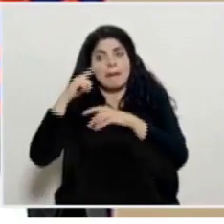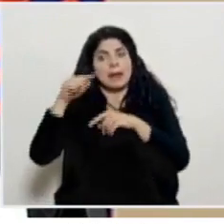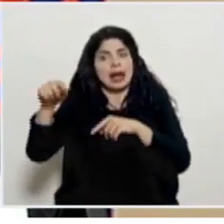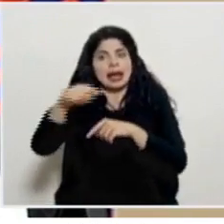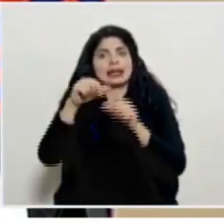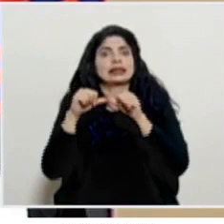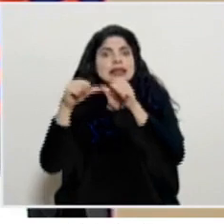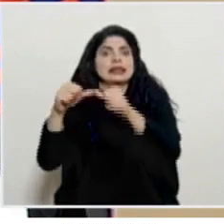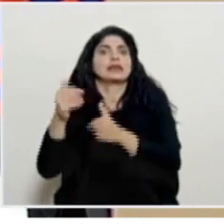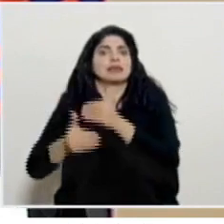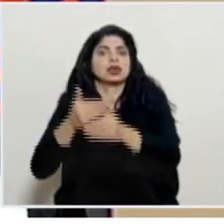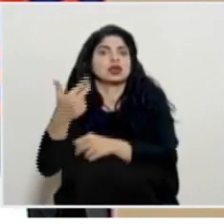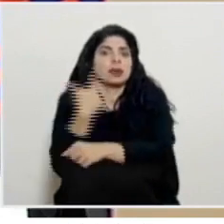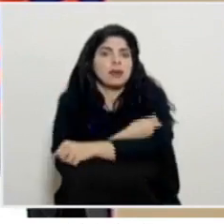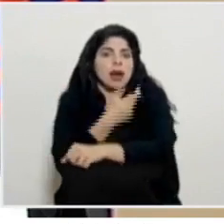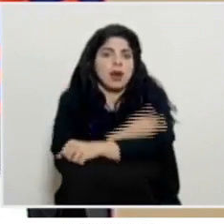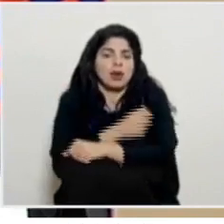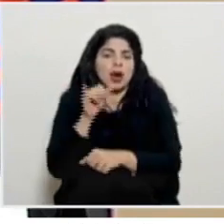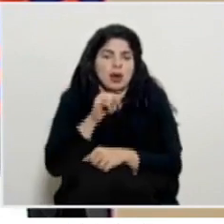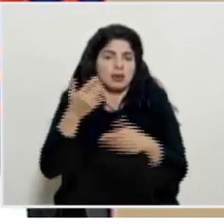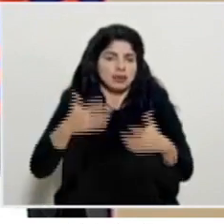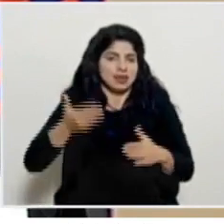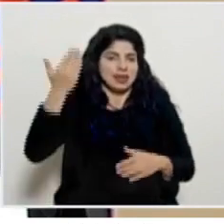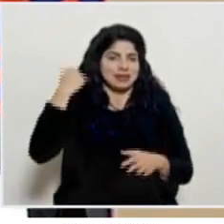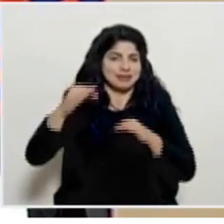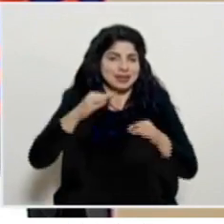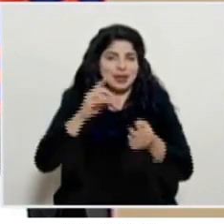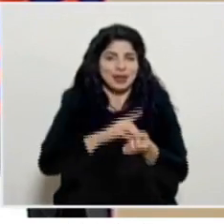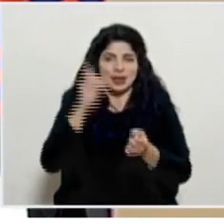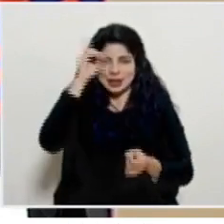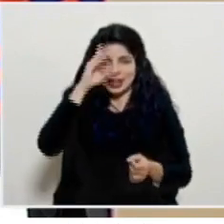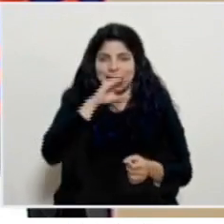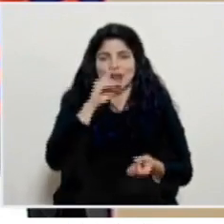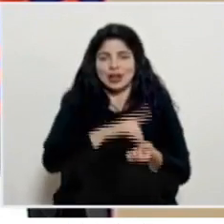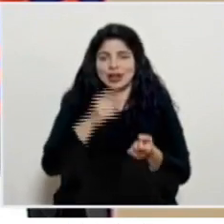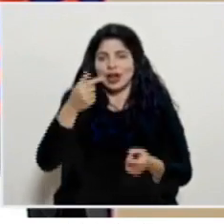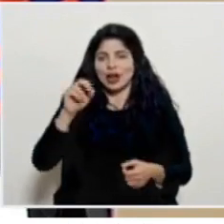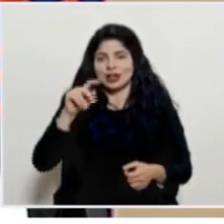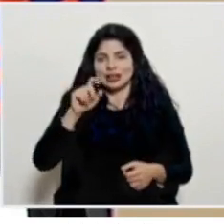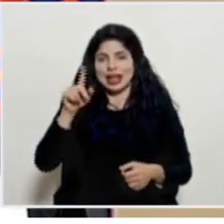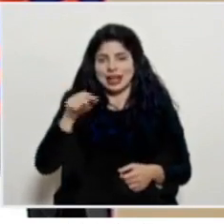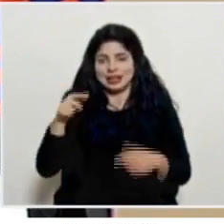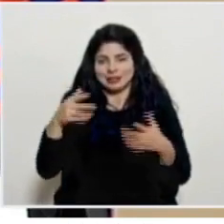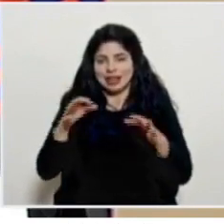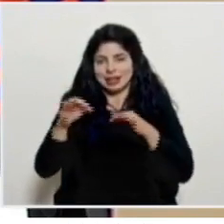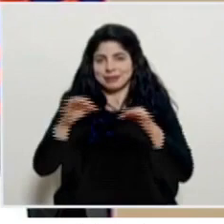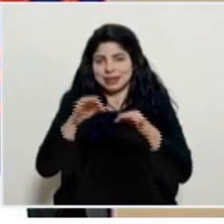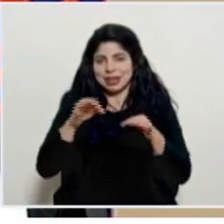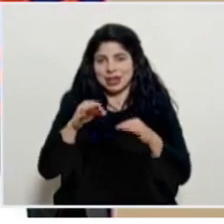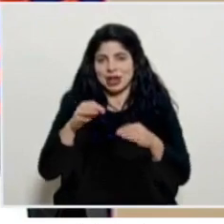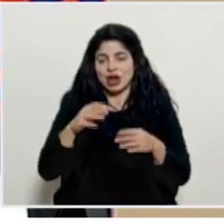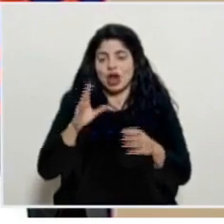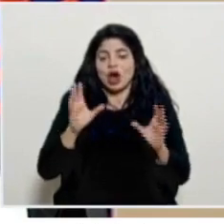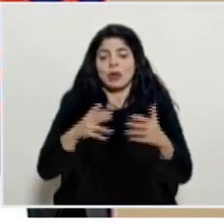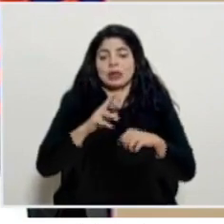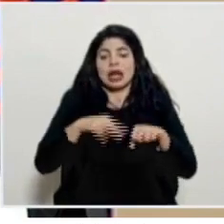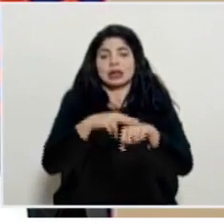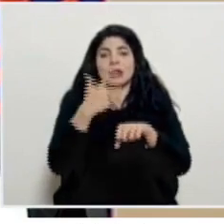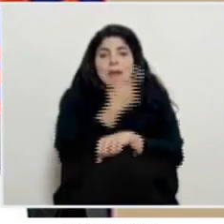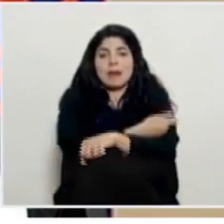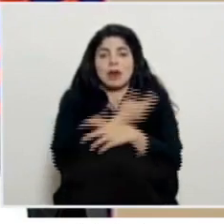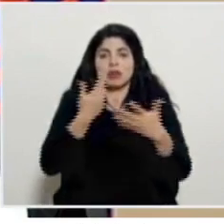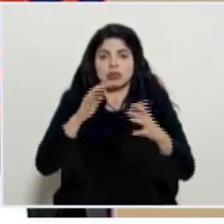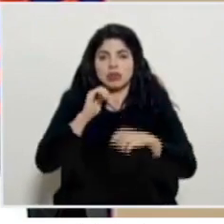vacunación como lo ha mencionado tanto el doctor Salas como el doctor González en los términos que ha definido la Comisión Nacional de